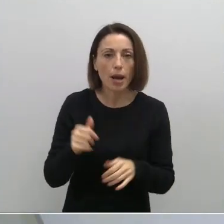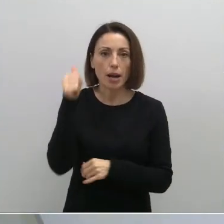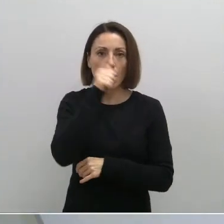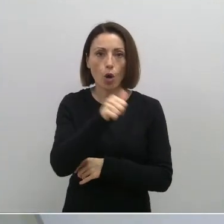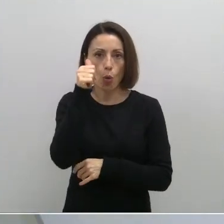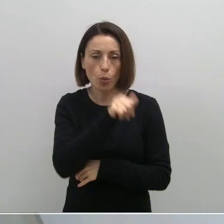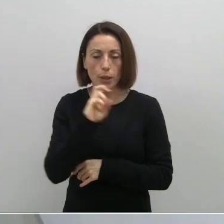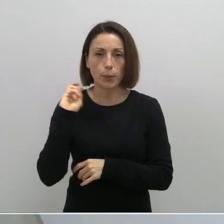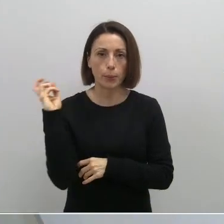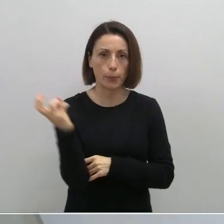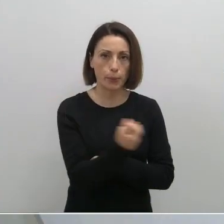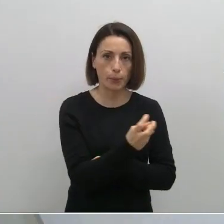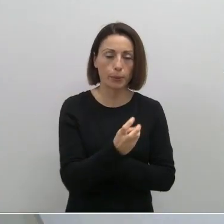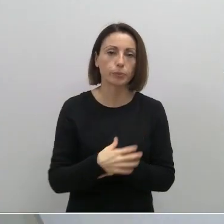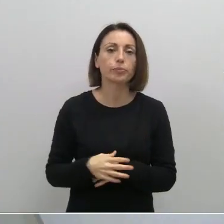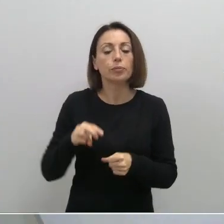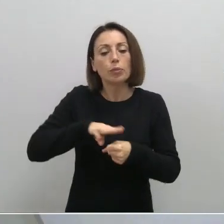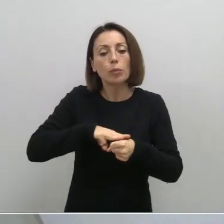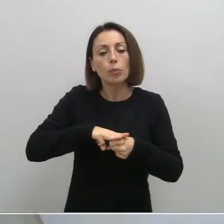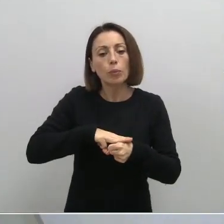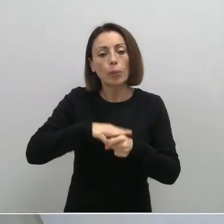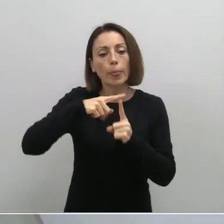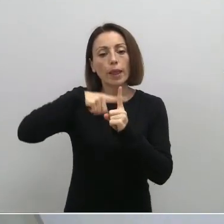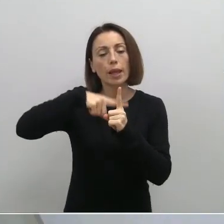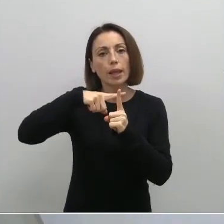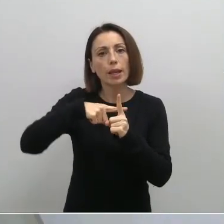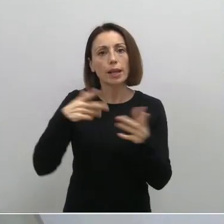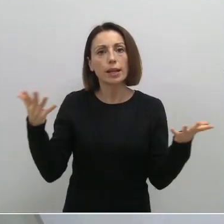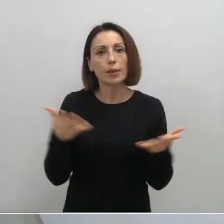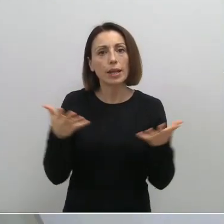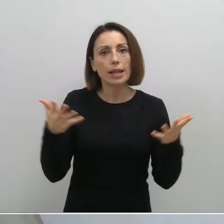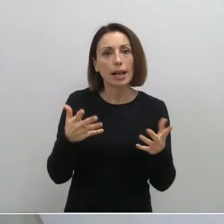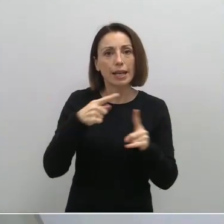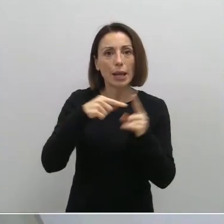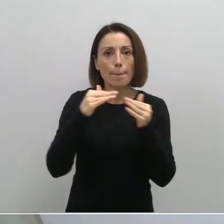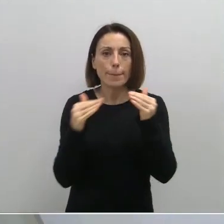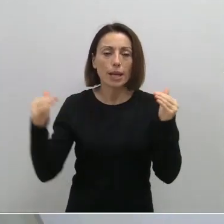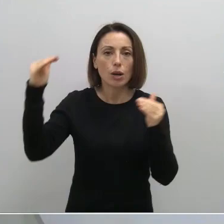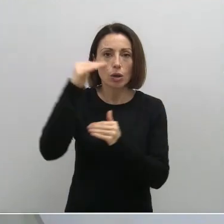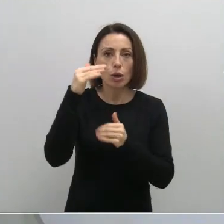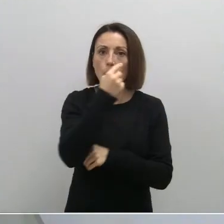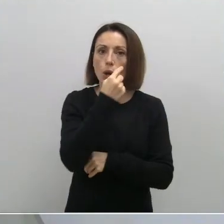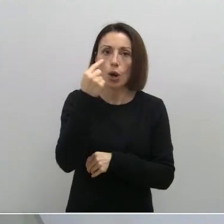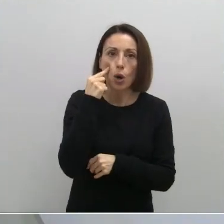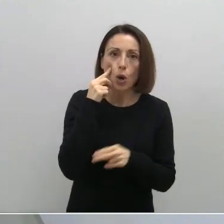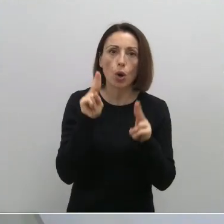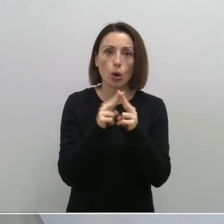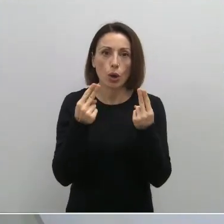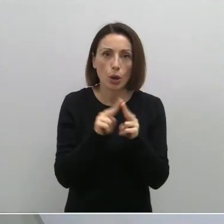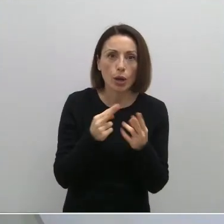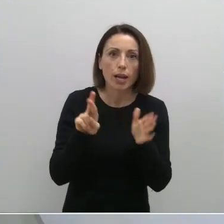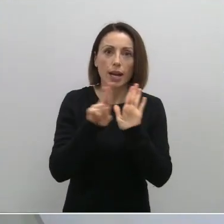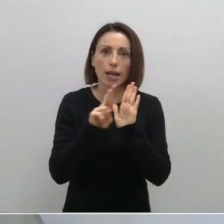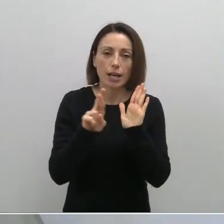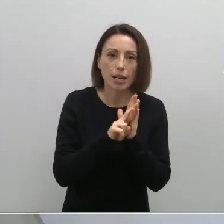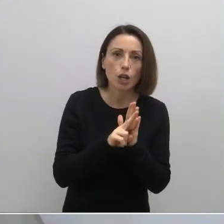Por último, tendríamos aquellos municipios que se situarían en un nivel de alerta medio-alto, siendo estos Ojos, Librilla, Ricote, Beniel,